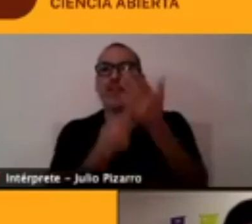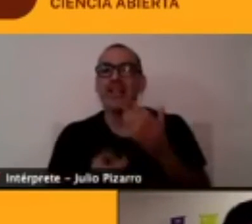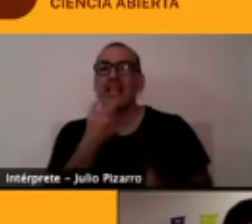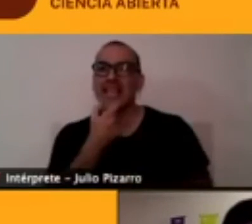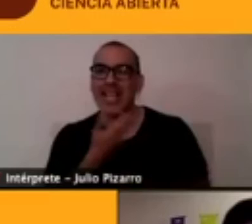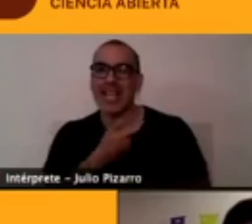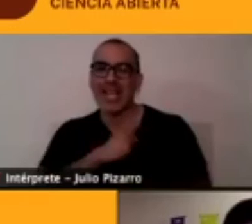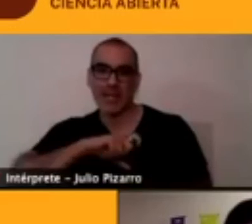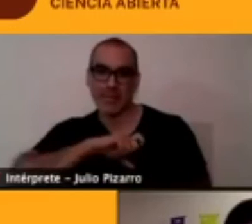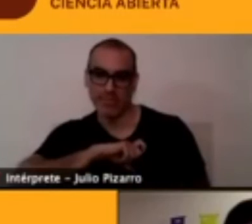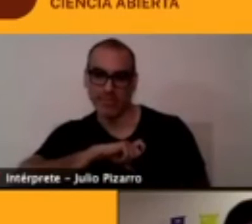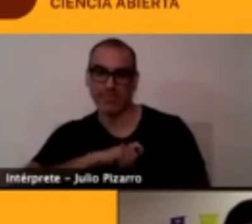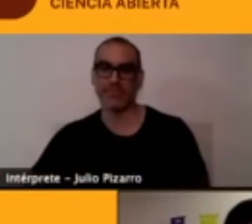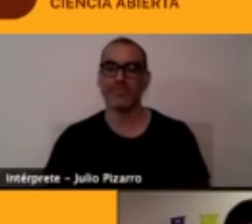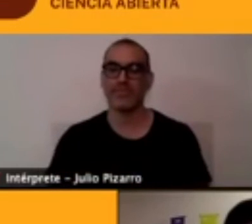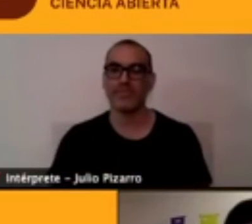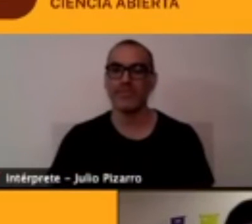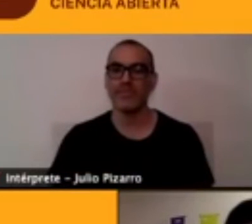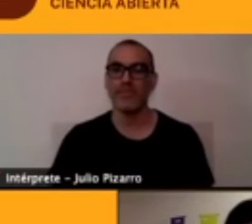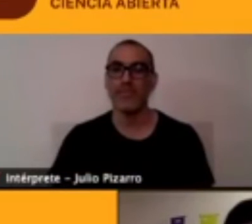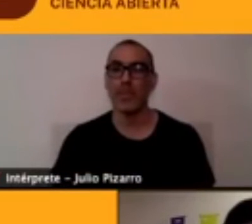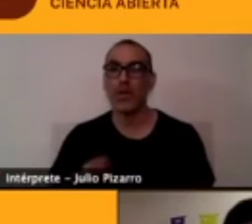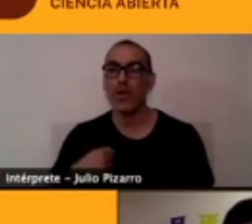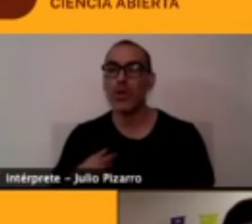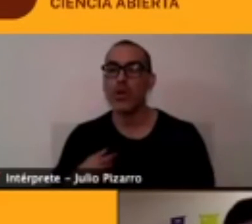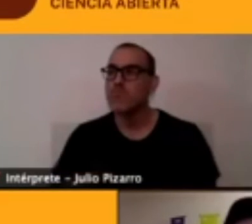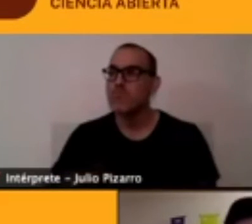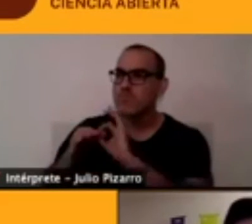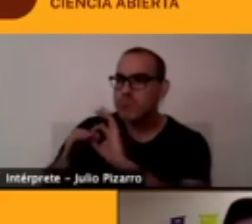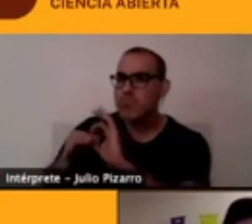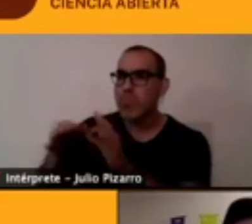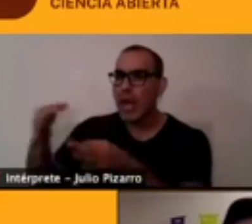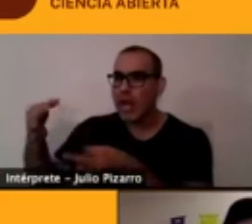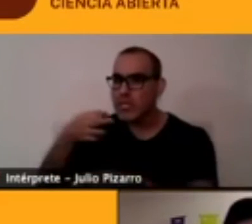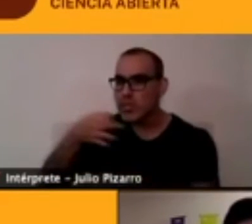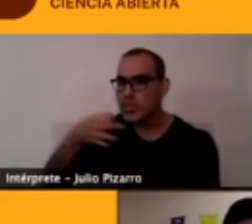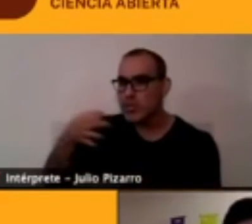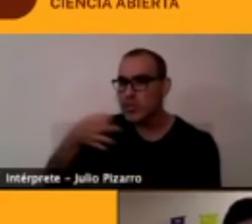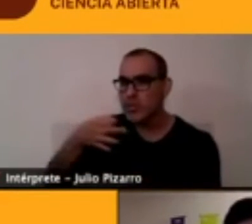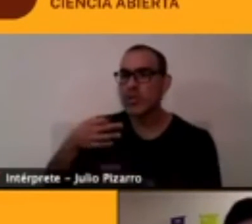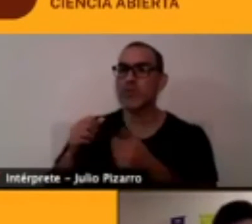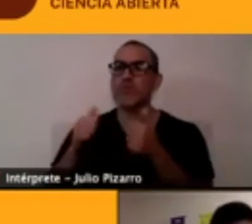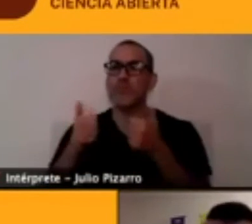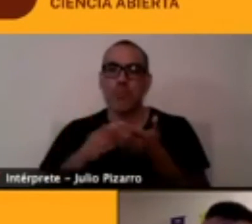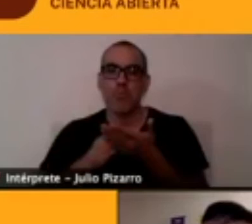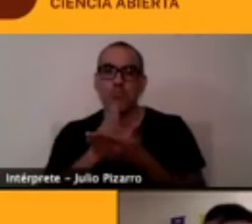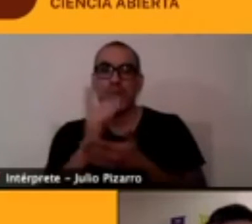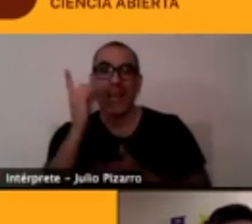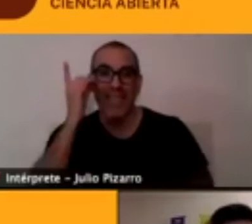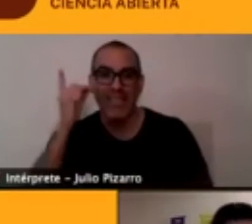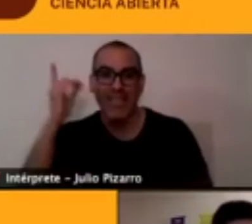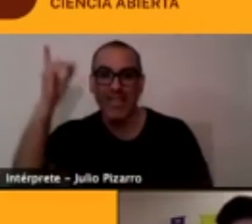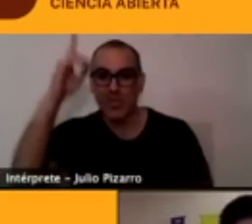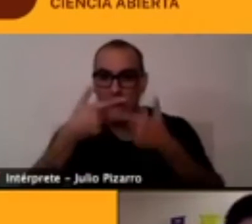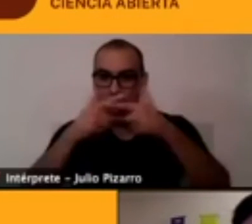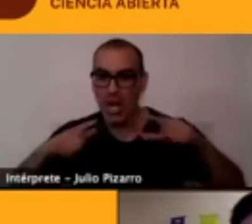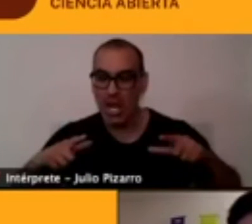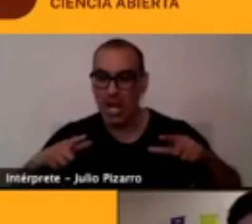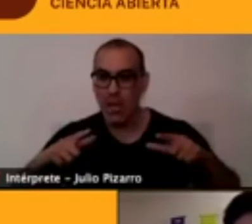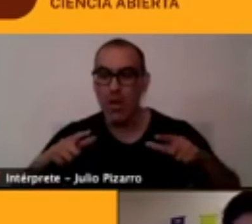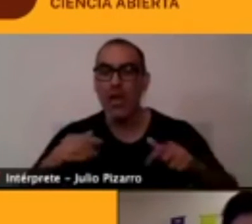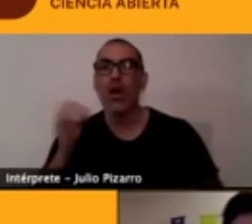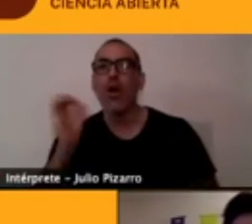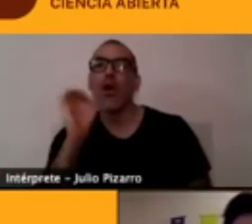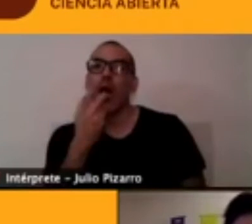tomé su consejo y me fui a estudiar un doctorado en lingüística o lenguas modernas en la